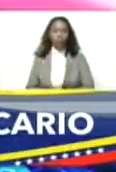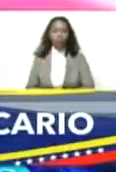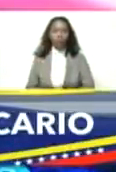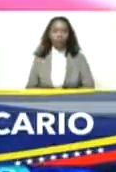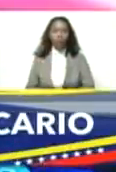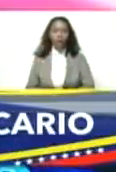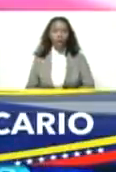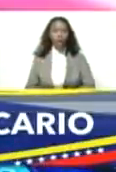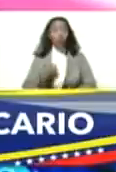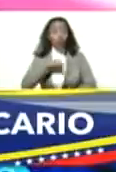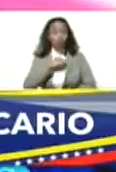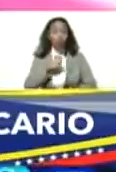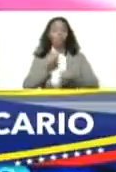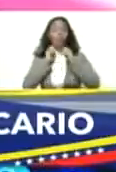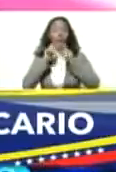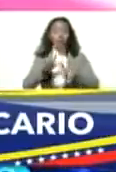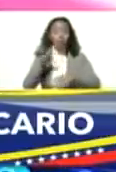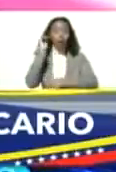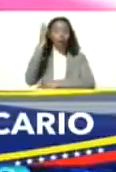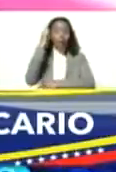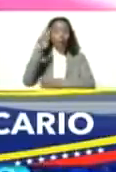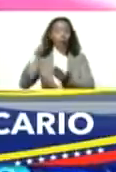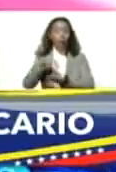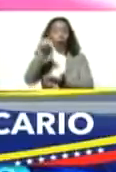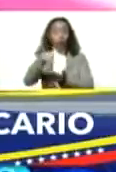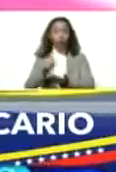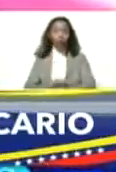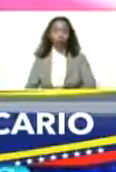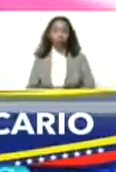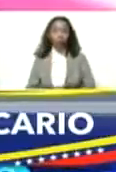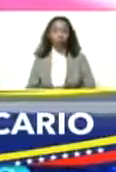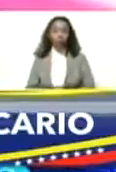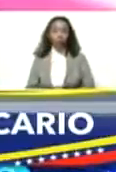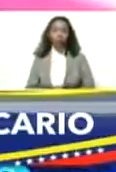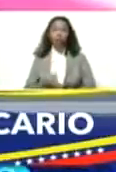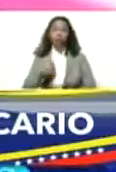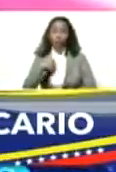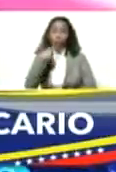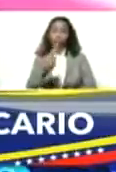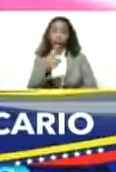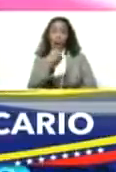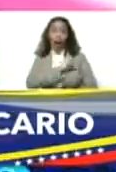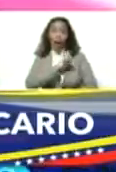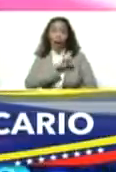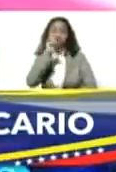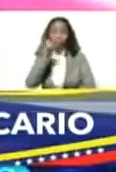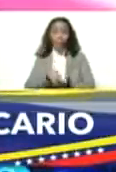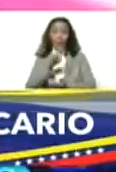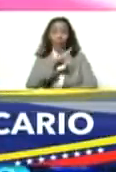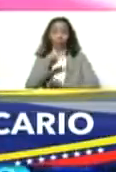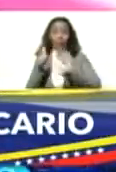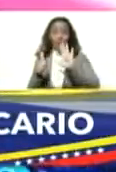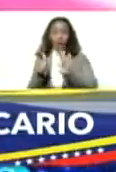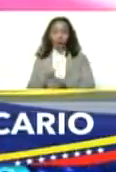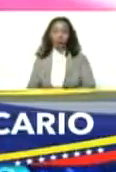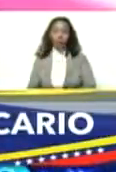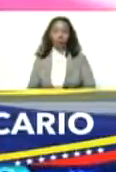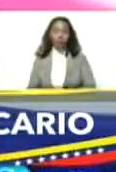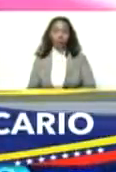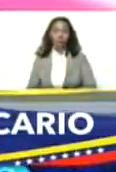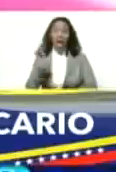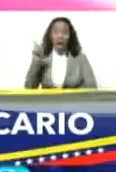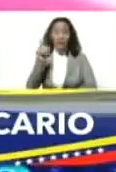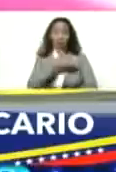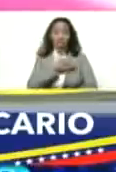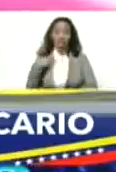Habíamos perdido la Asamblea Nacional. Y yo lo dije en enero del 2016. Nos quieren